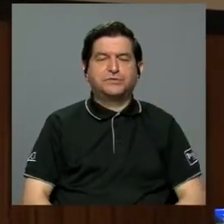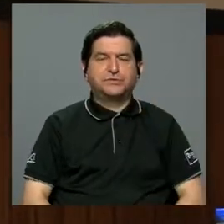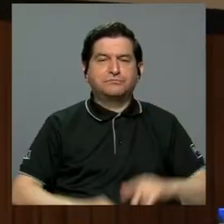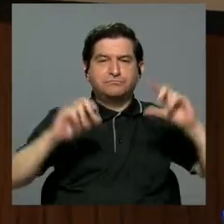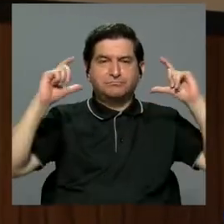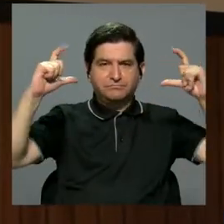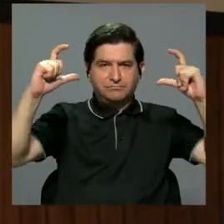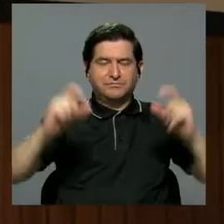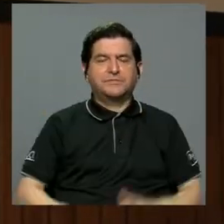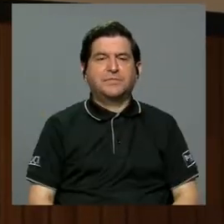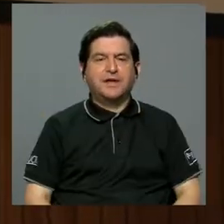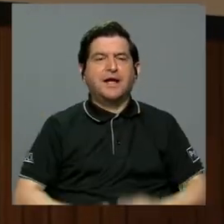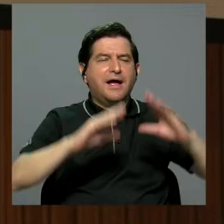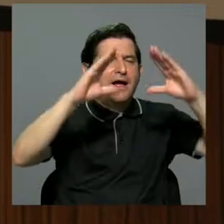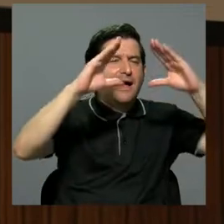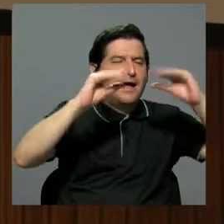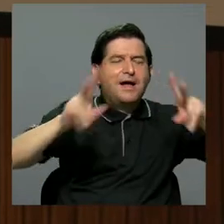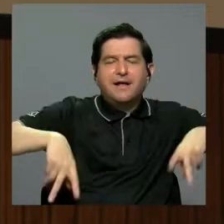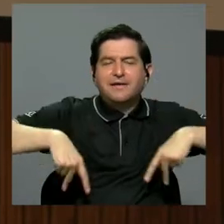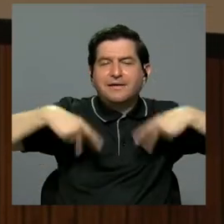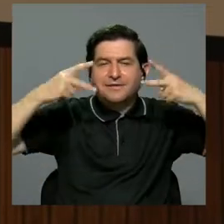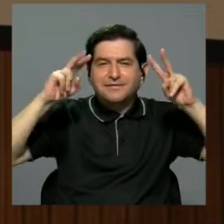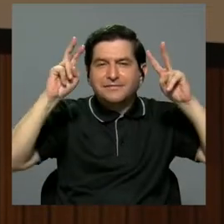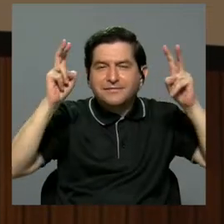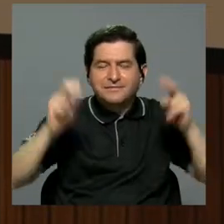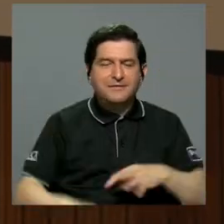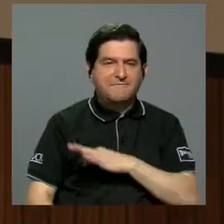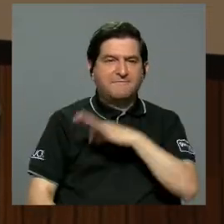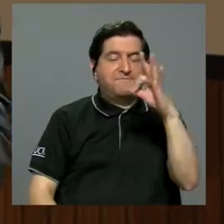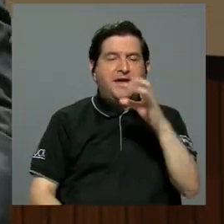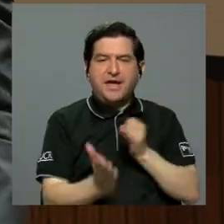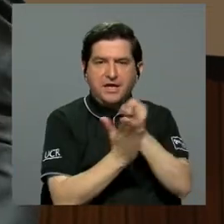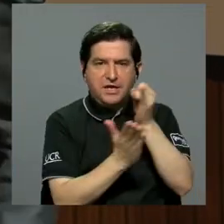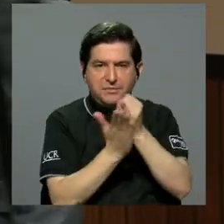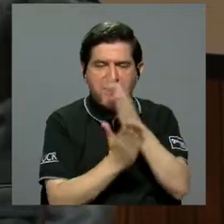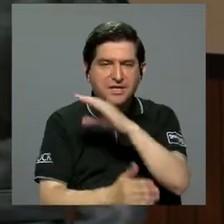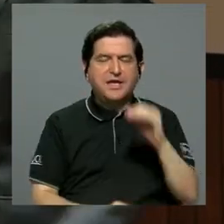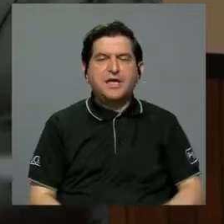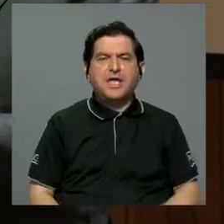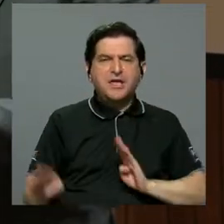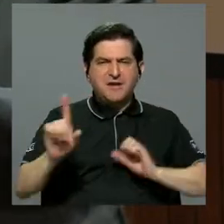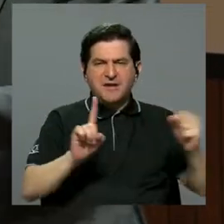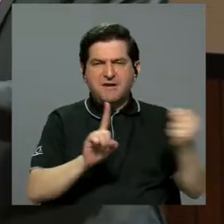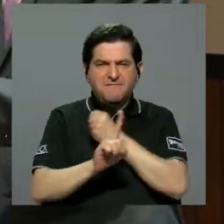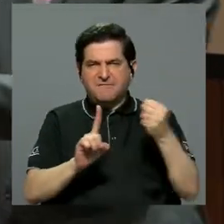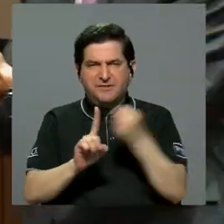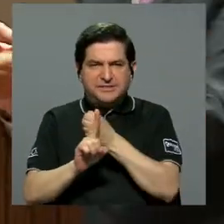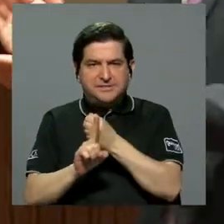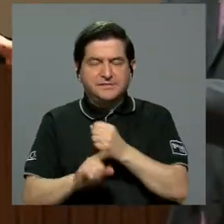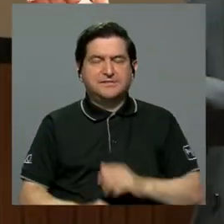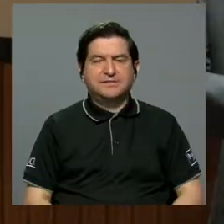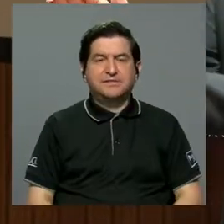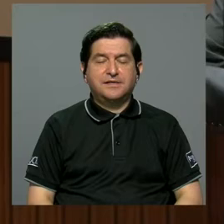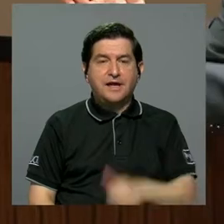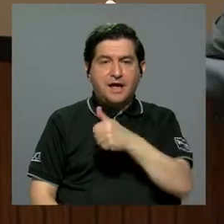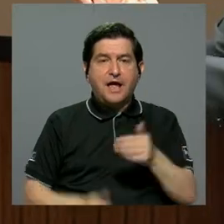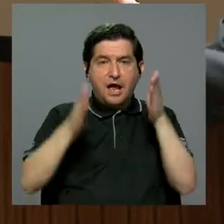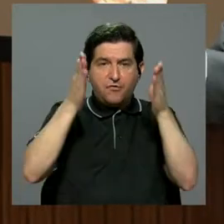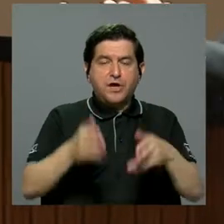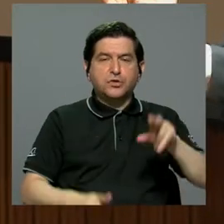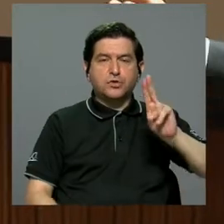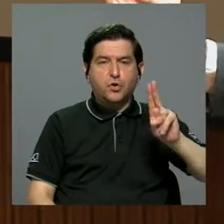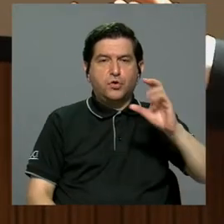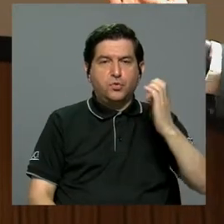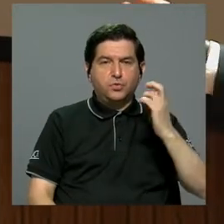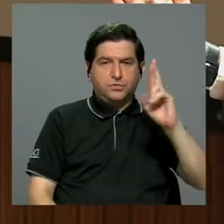titulada Al atardecer de la vida, fe, investigación y violencia. El rector de la